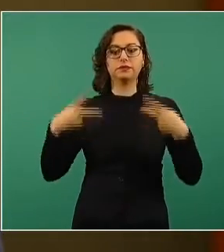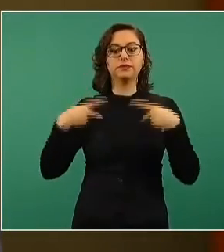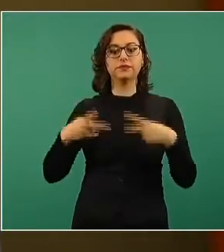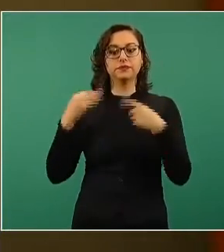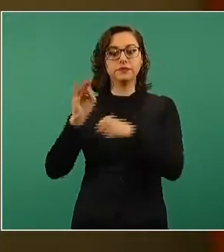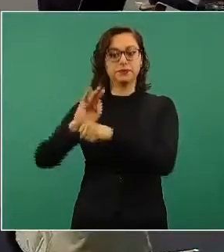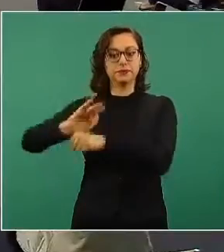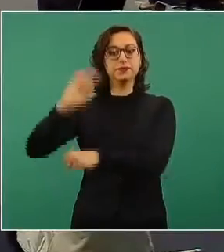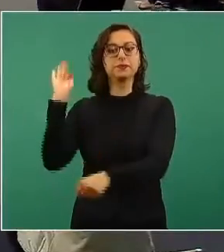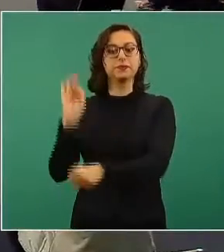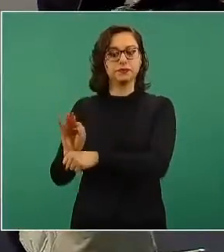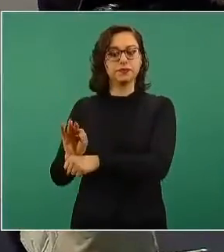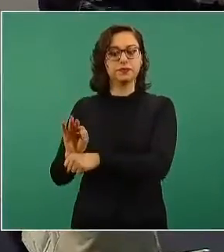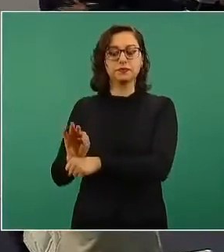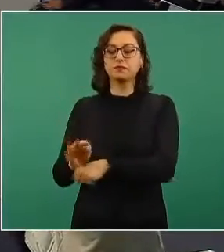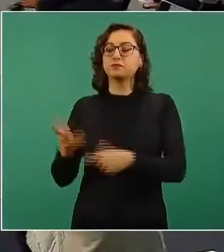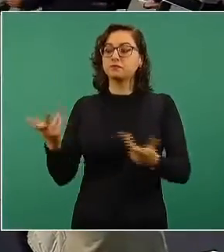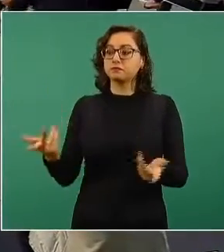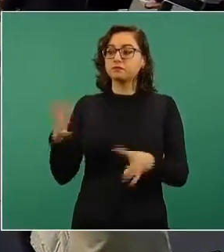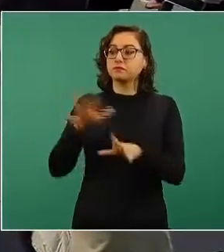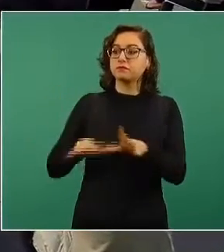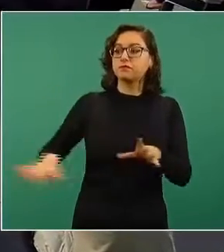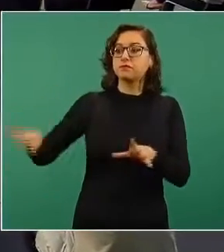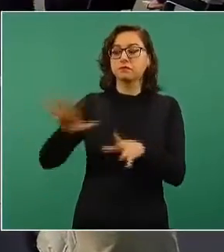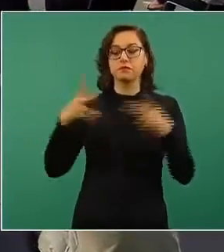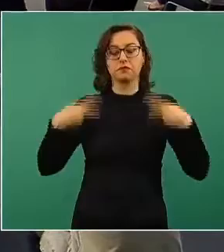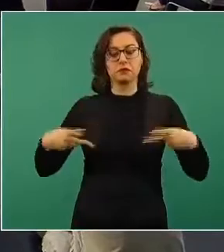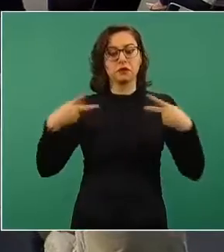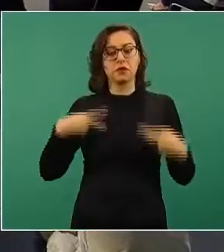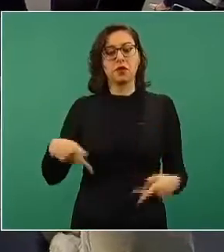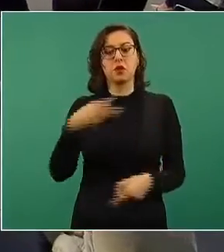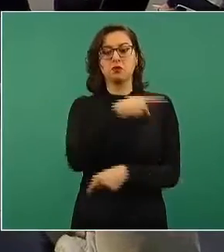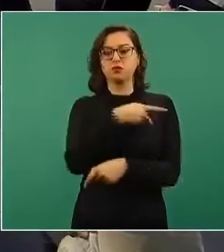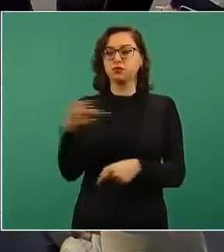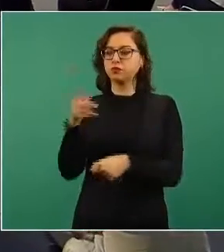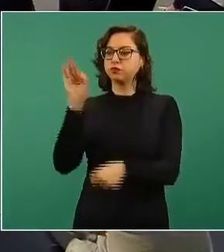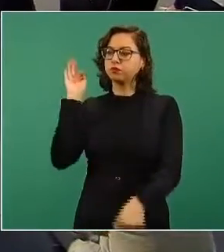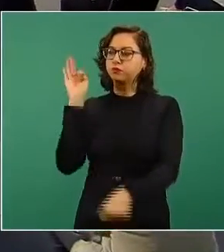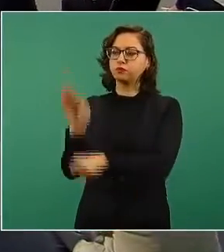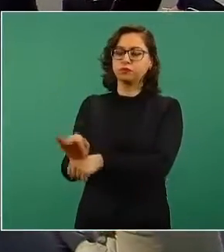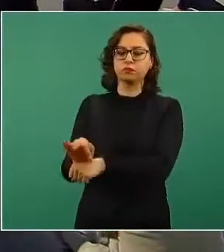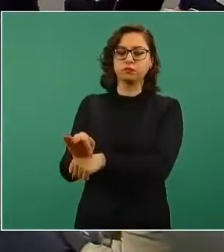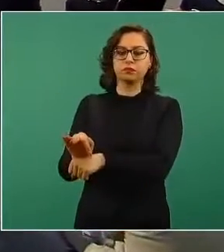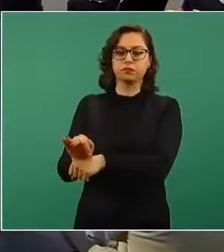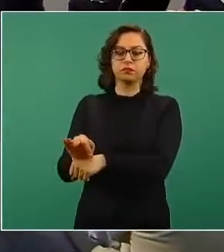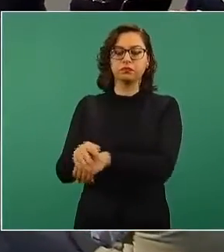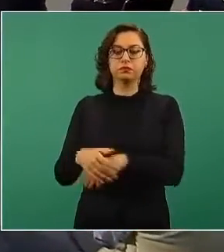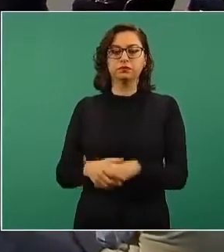de los más pobres, de los marginados.